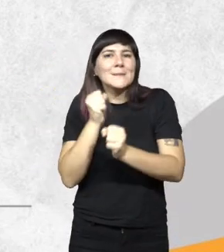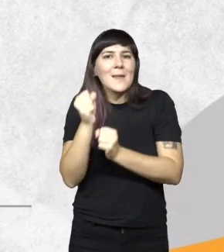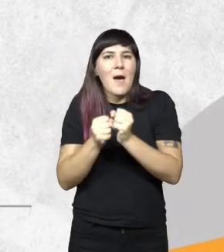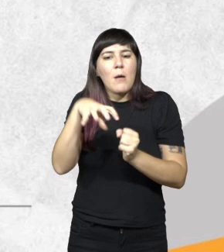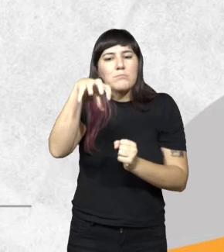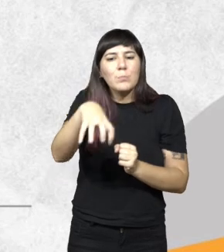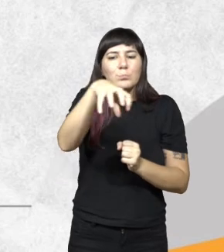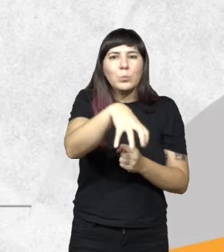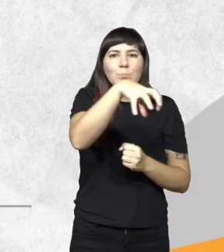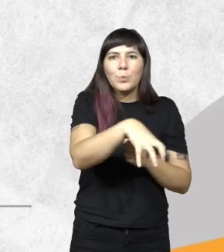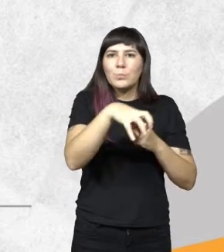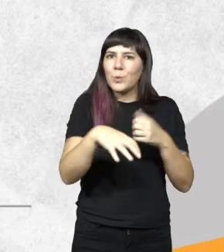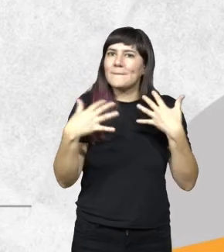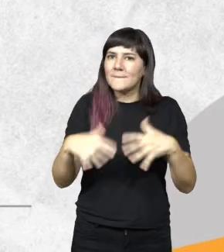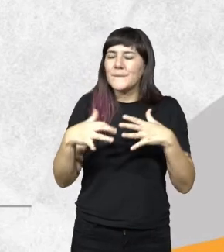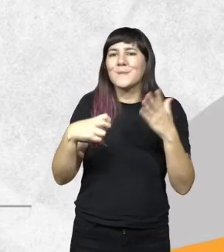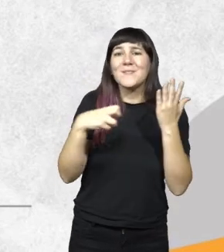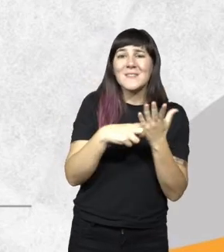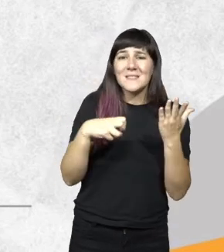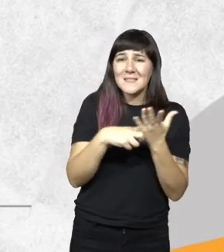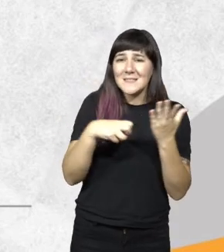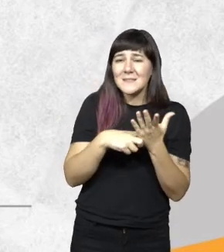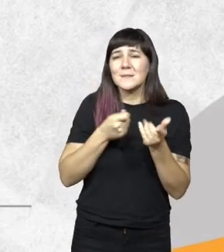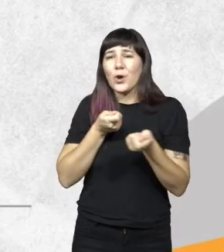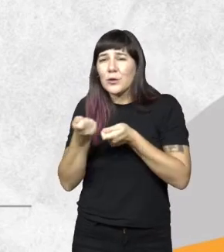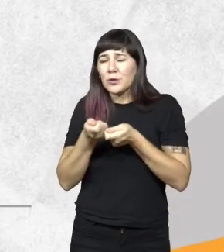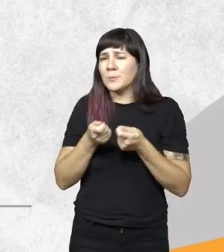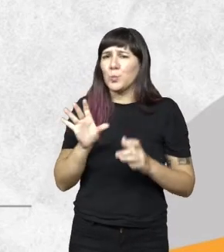implican y muchas veces fiscalizarlos es difícil